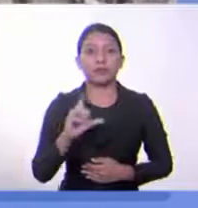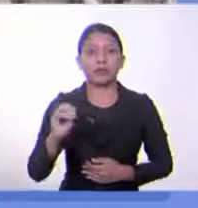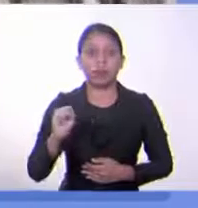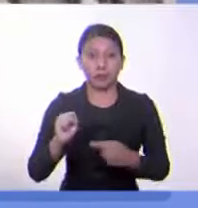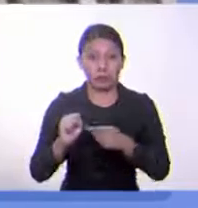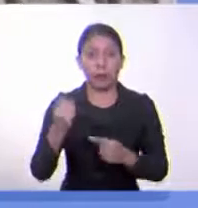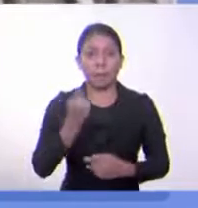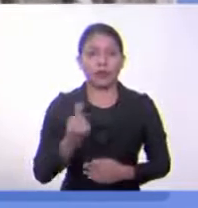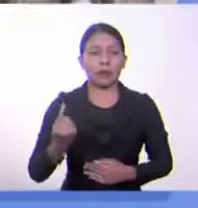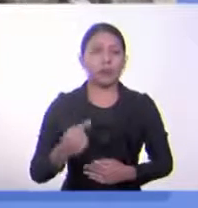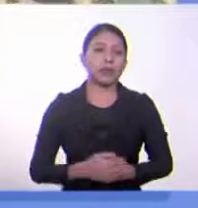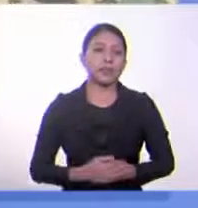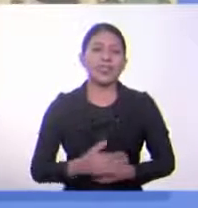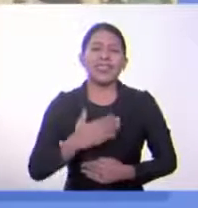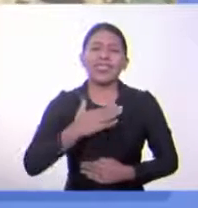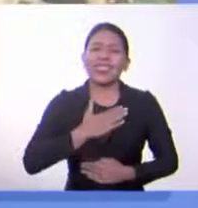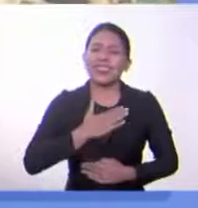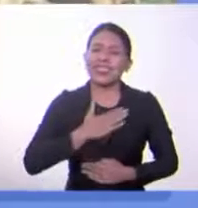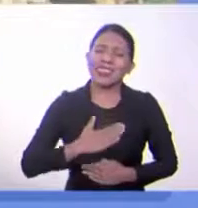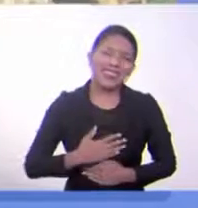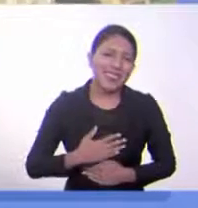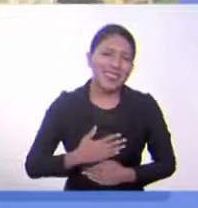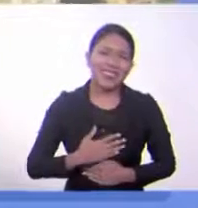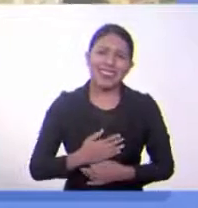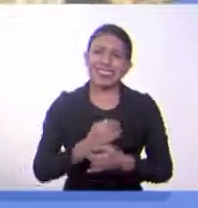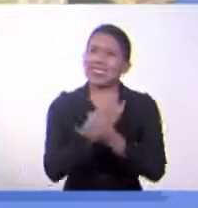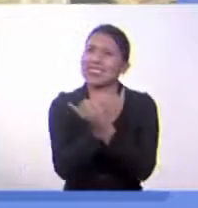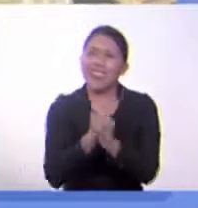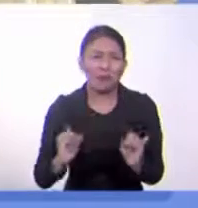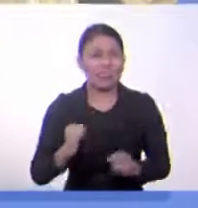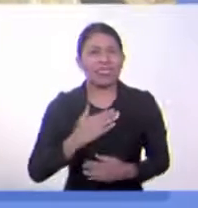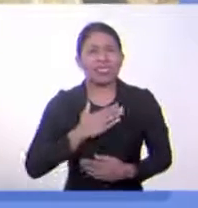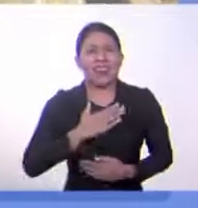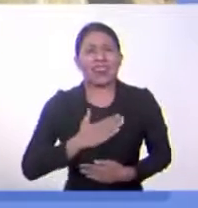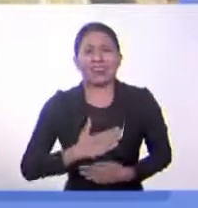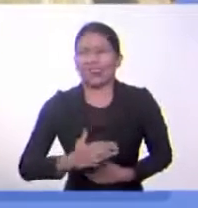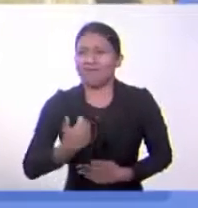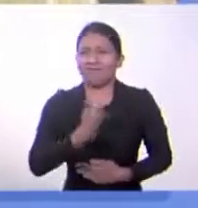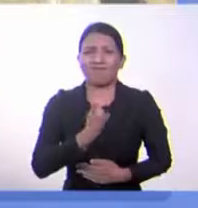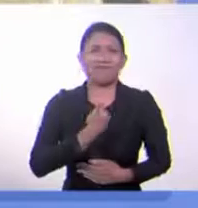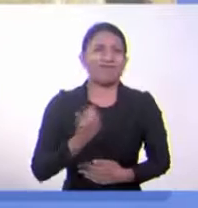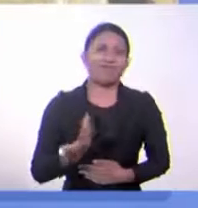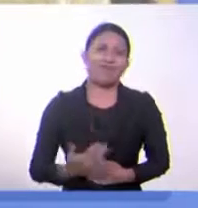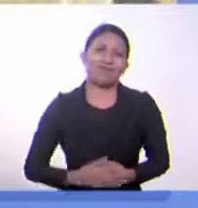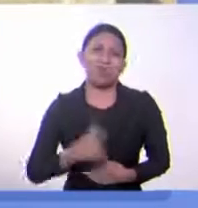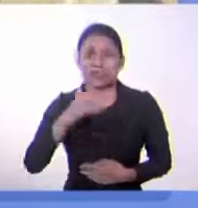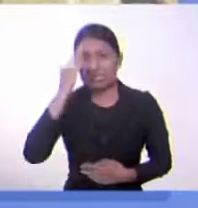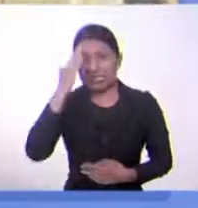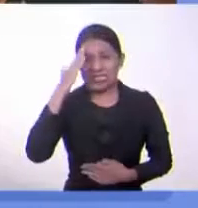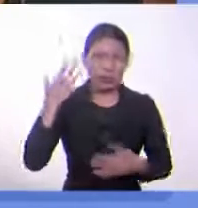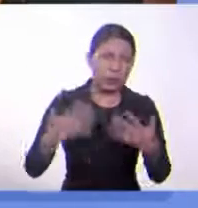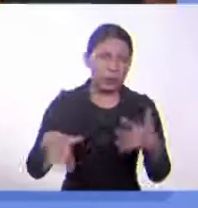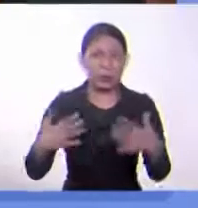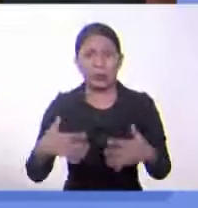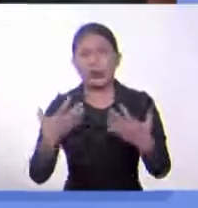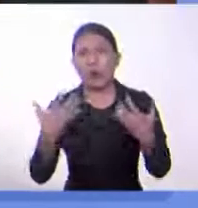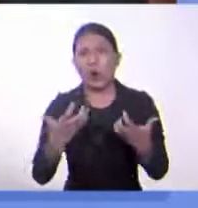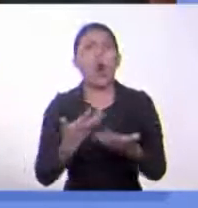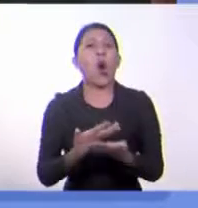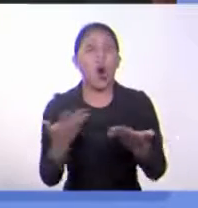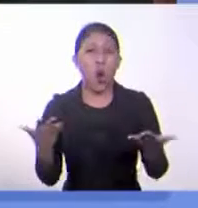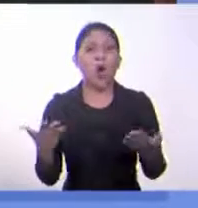el anhelo de independizarse, de ser autónomos. Y es que había una serie de situaciones que ya hemos venido hablando